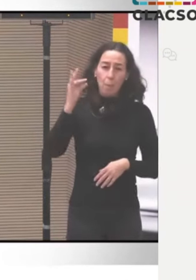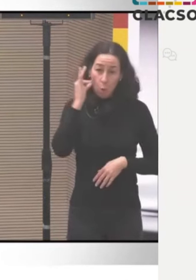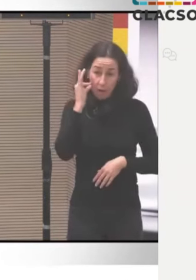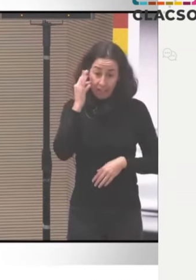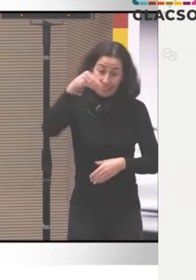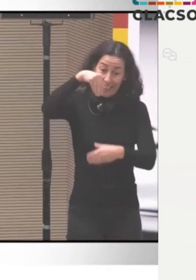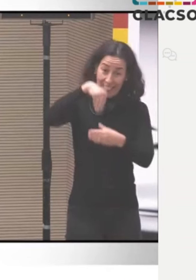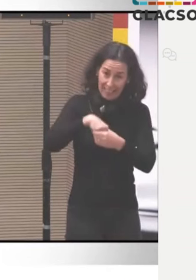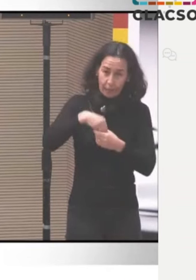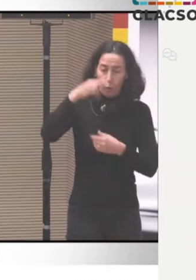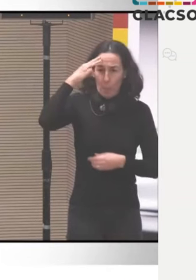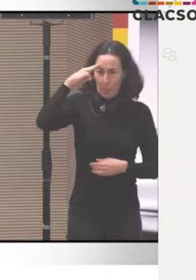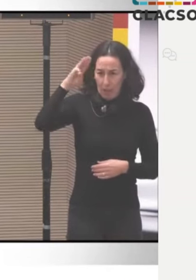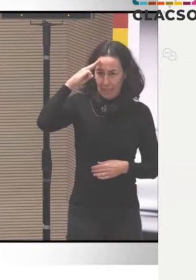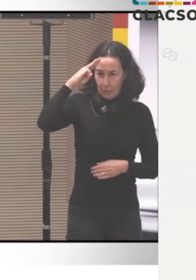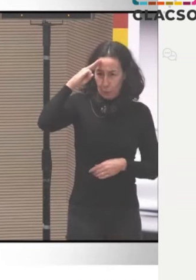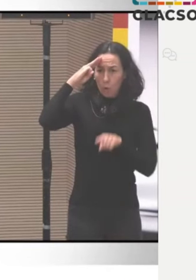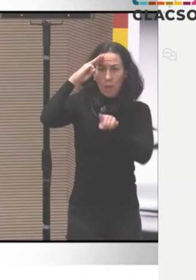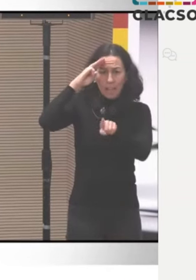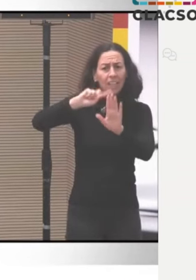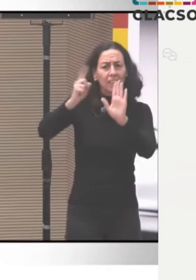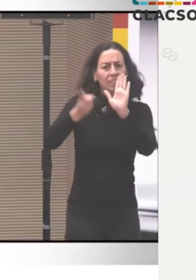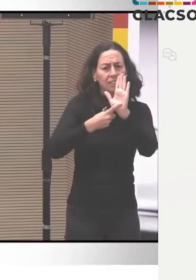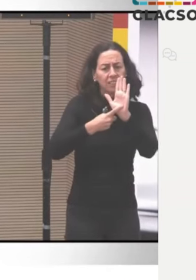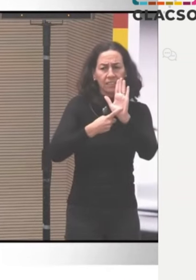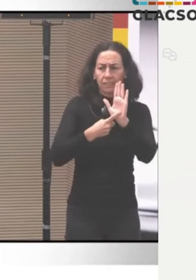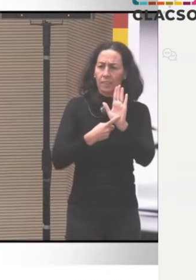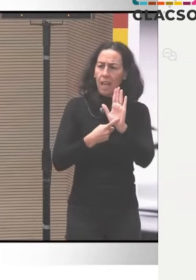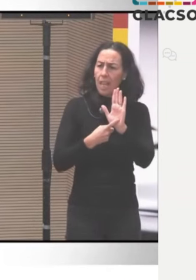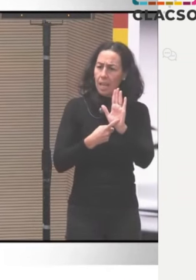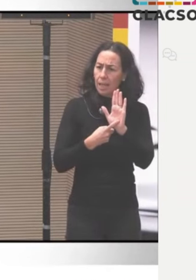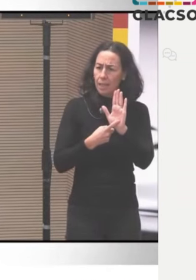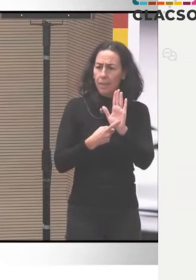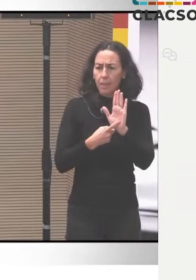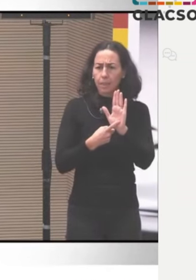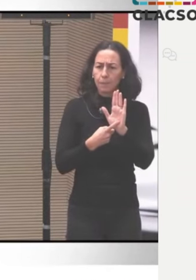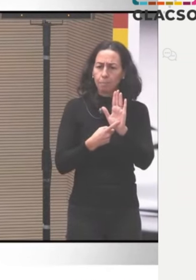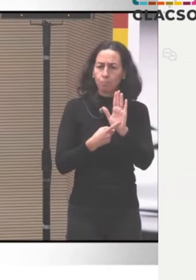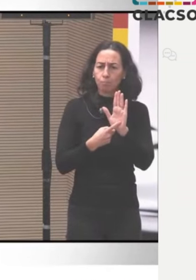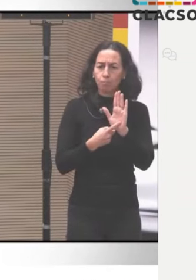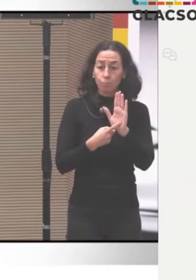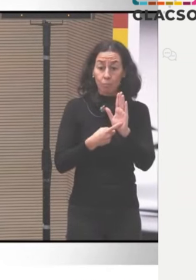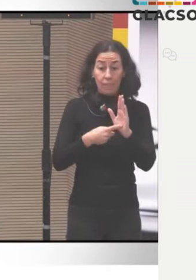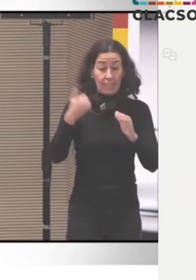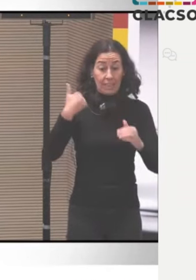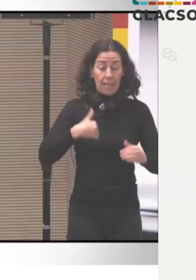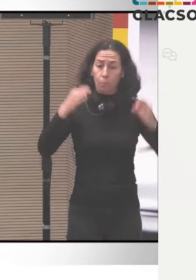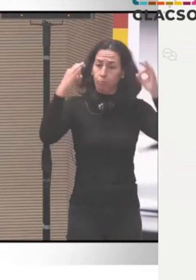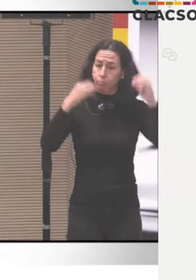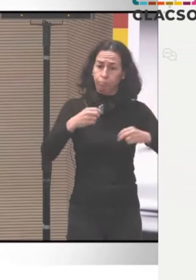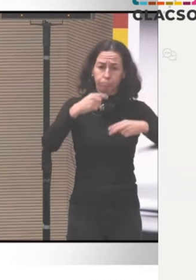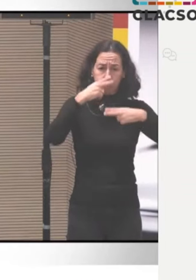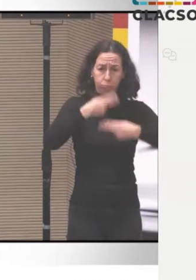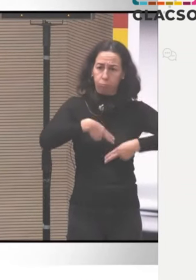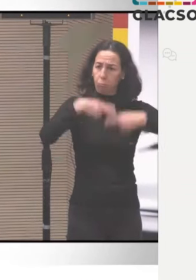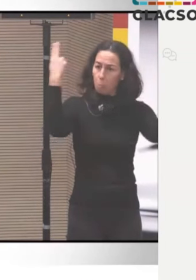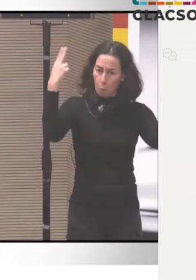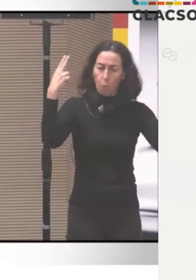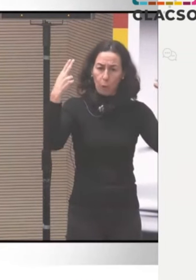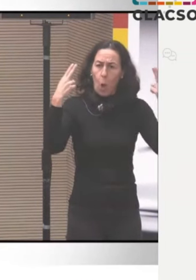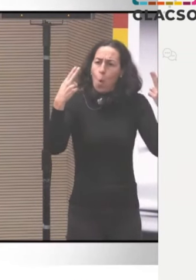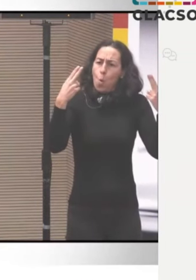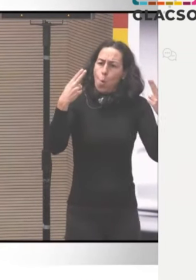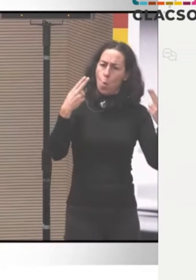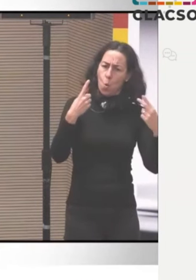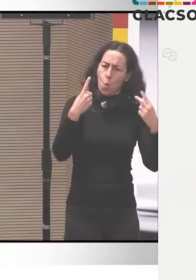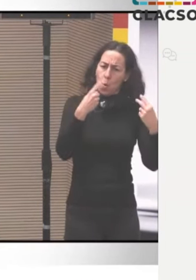familias a desplazarse de esos territorios que han sido ampliamente disputados, no solo por el